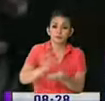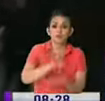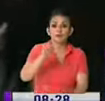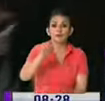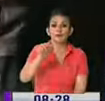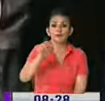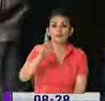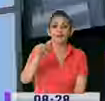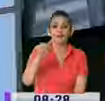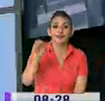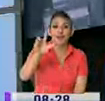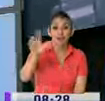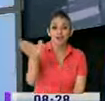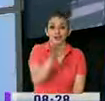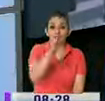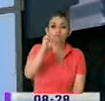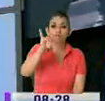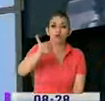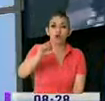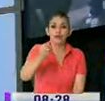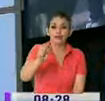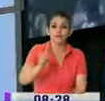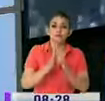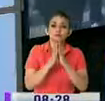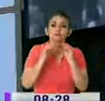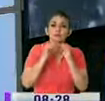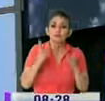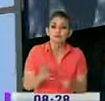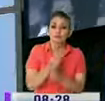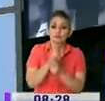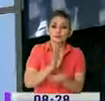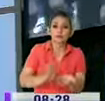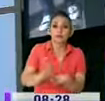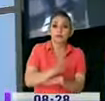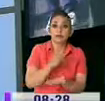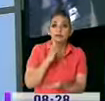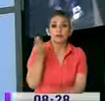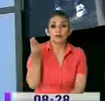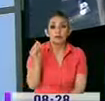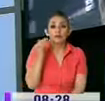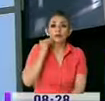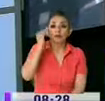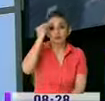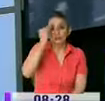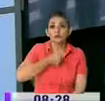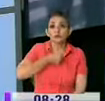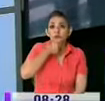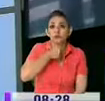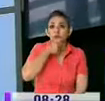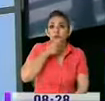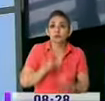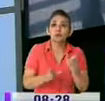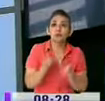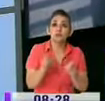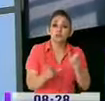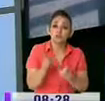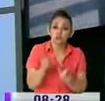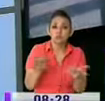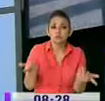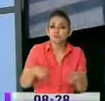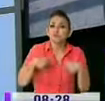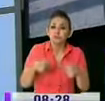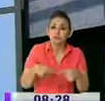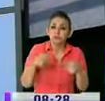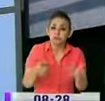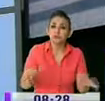en Monjas solicitan mayor seguridad para este barrio, para los jóvenes, los adultos mayores, todas las personas que salen todos los